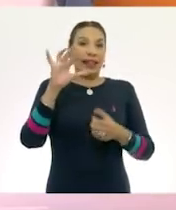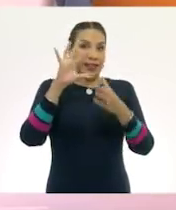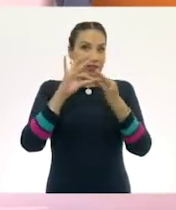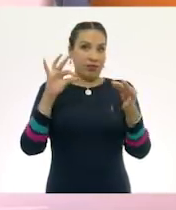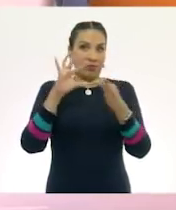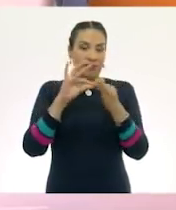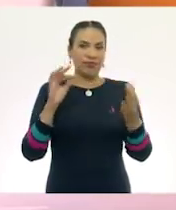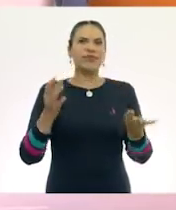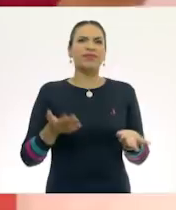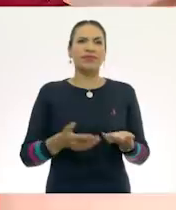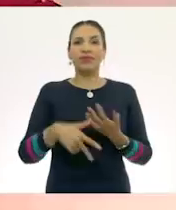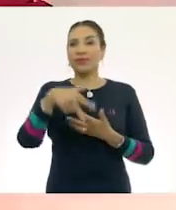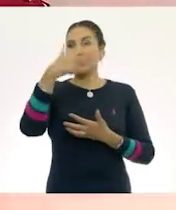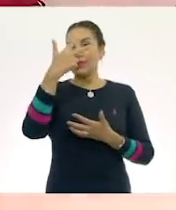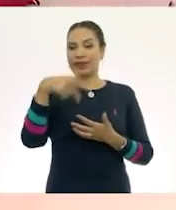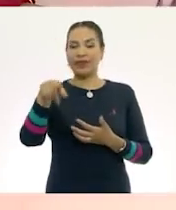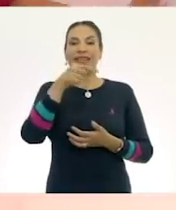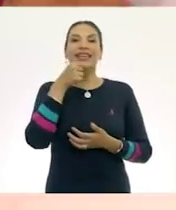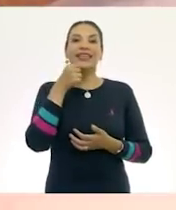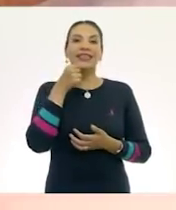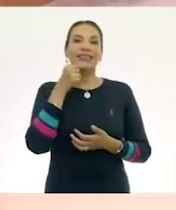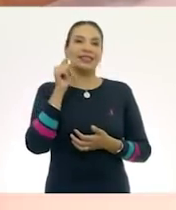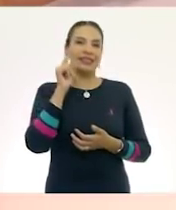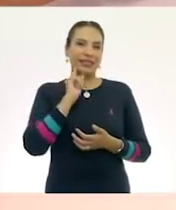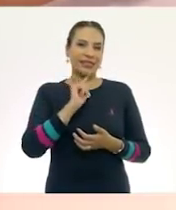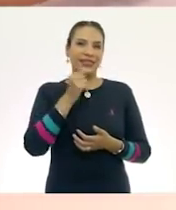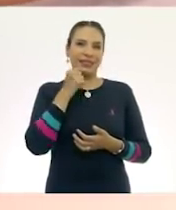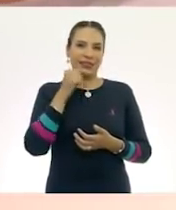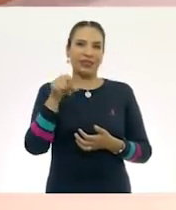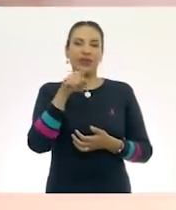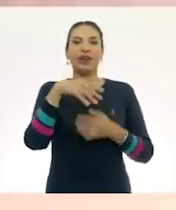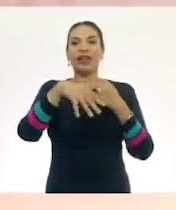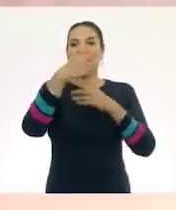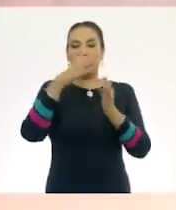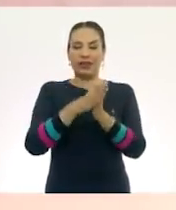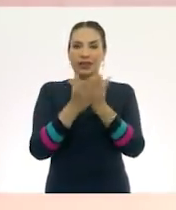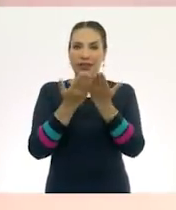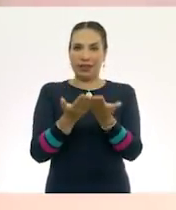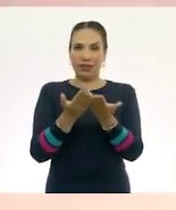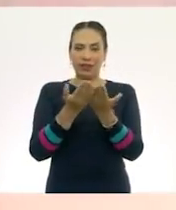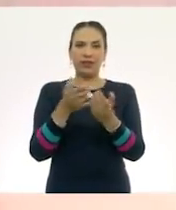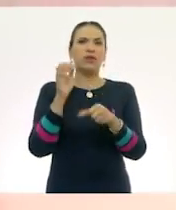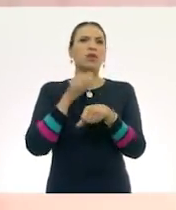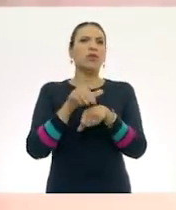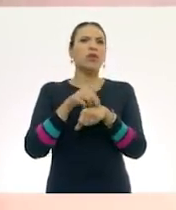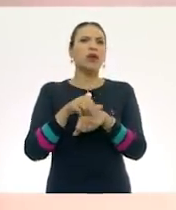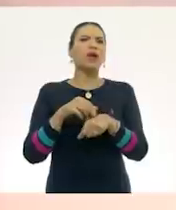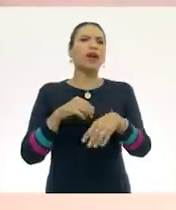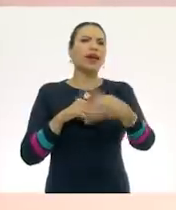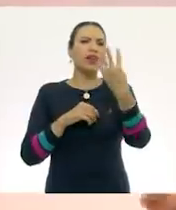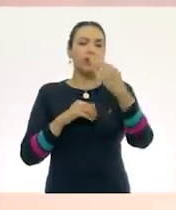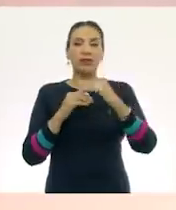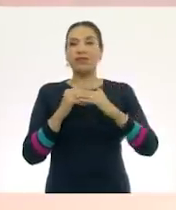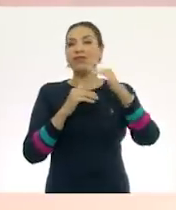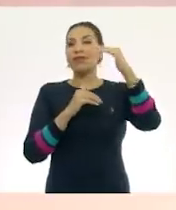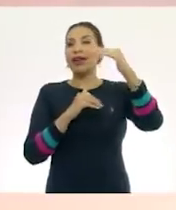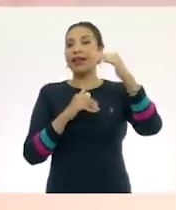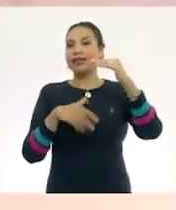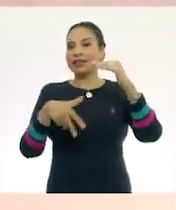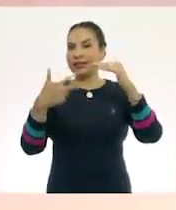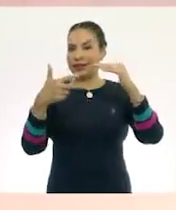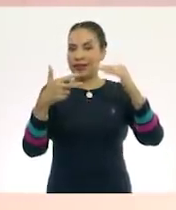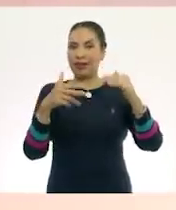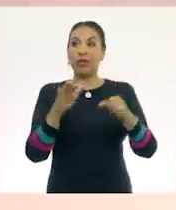que son trece niñas y que son catorce libros. Y que el número catorce es mayor que trece.